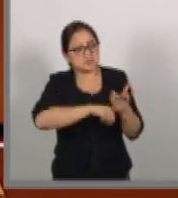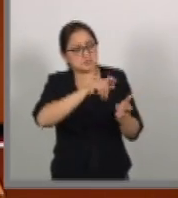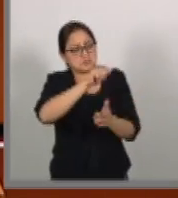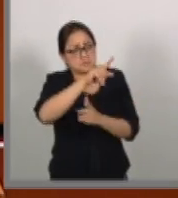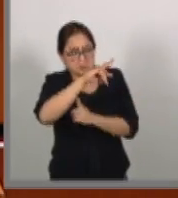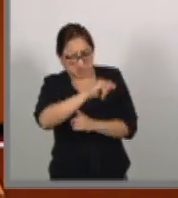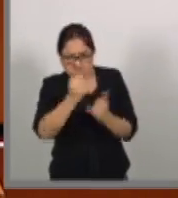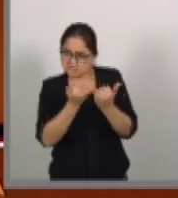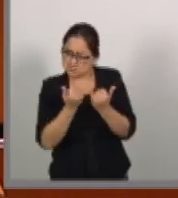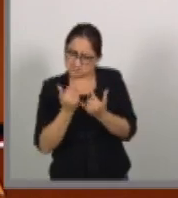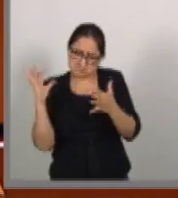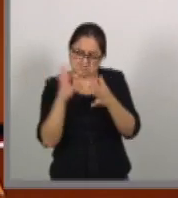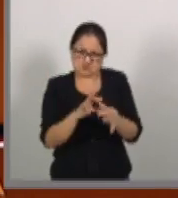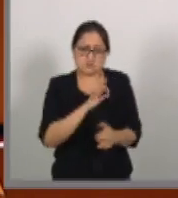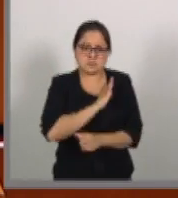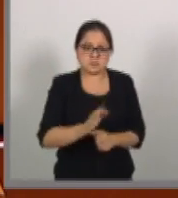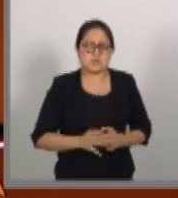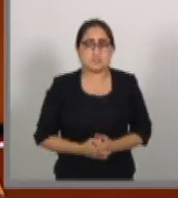regiones.